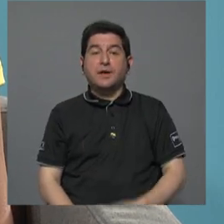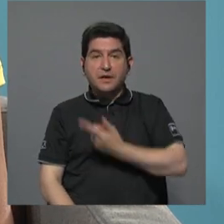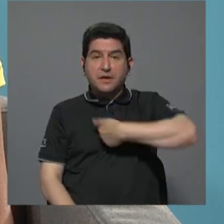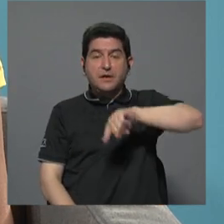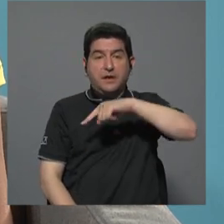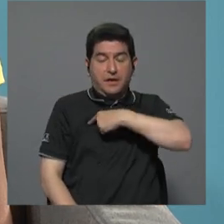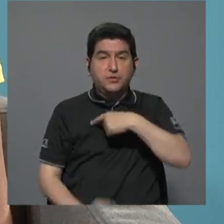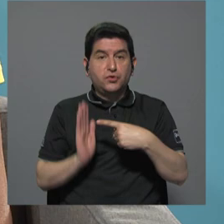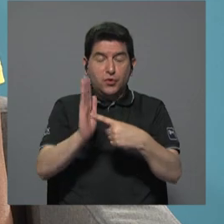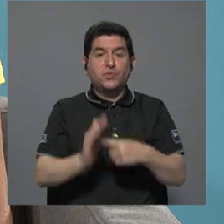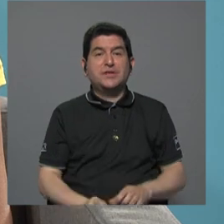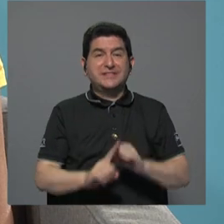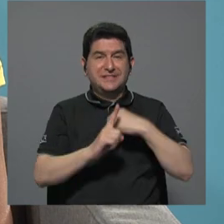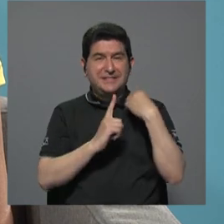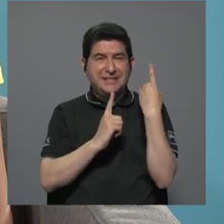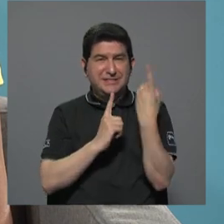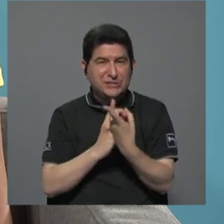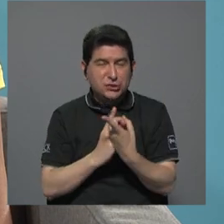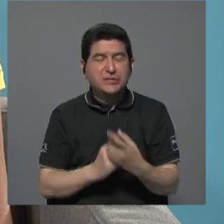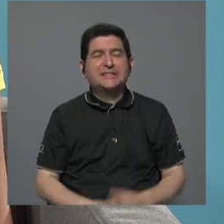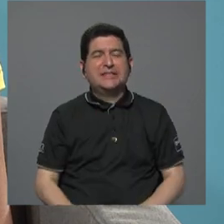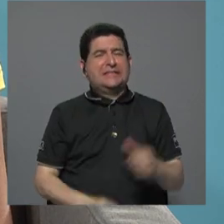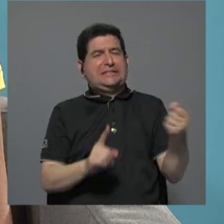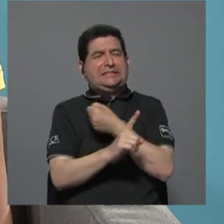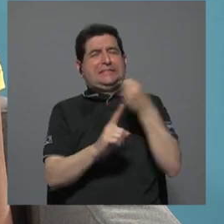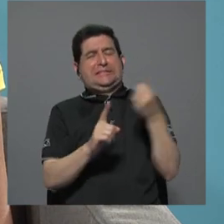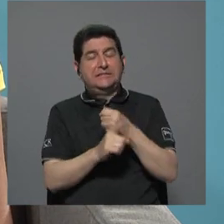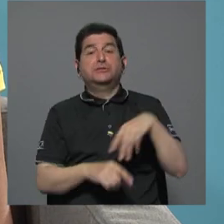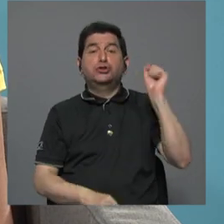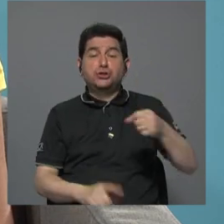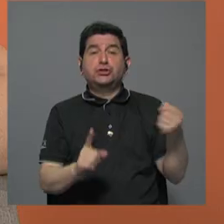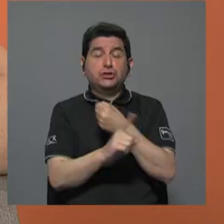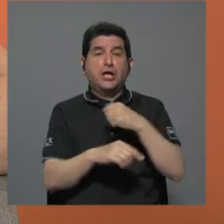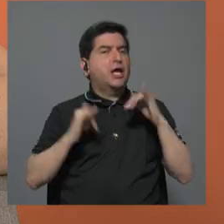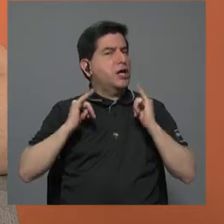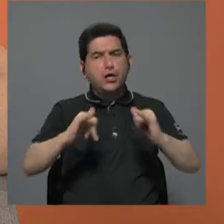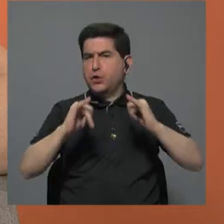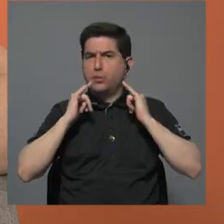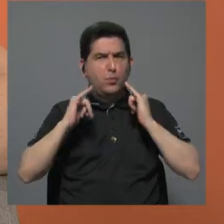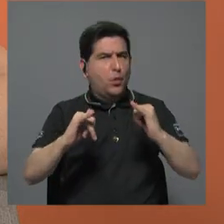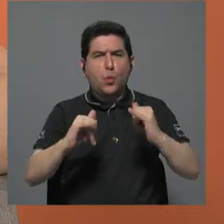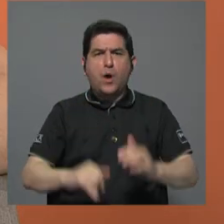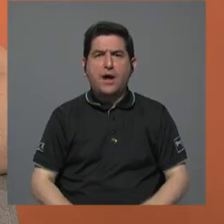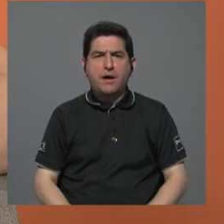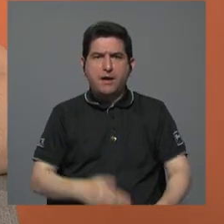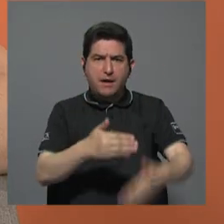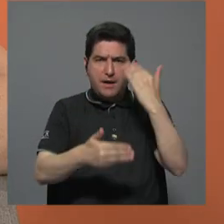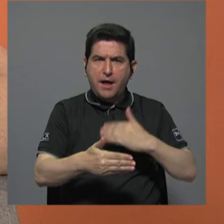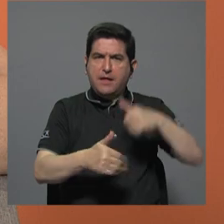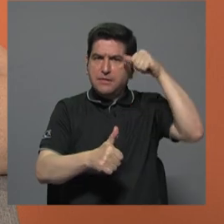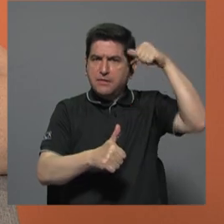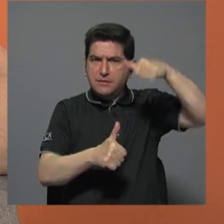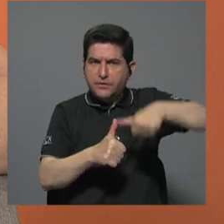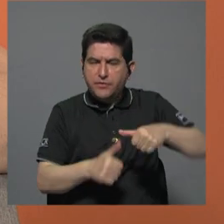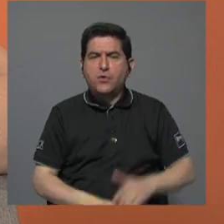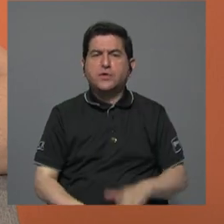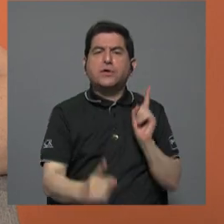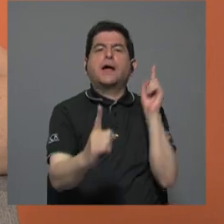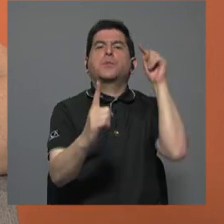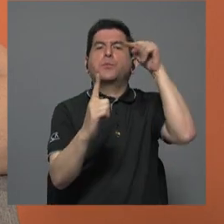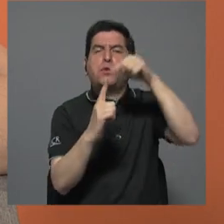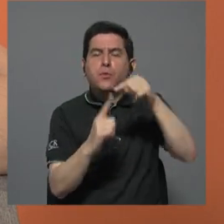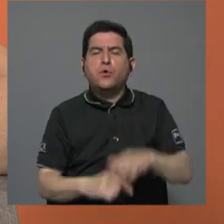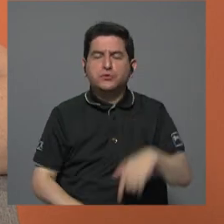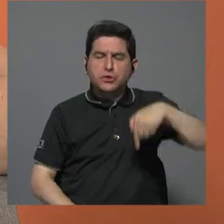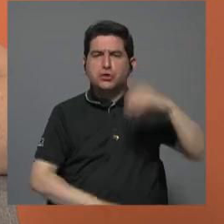siguen diciendo que somos una sociedad muy violenta. Muy violenta y muy desigual, sin antes recordar cuál es el propósito